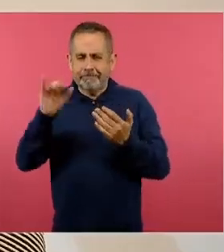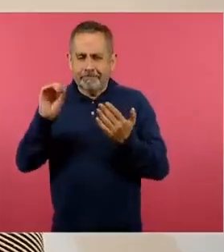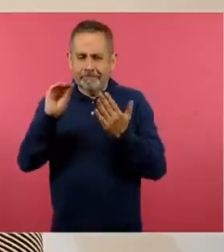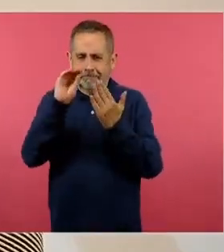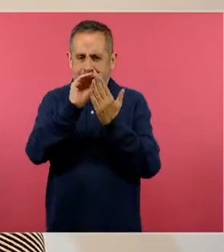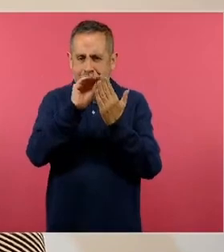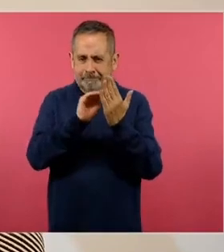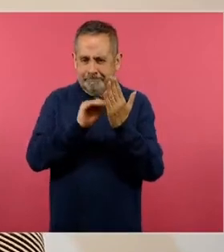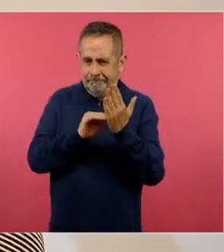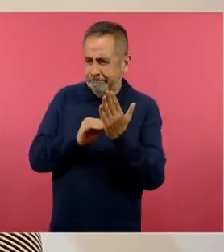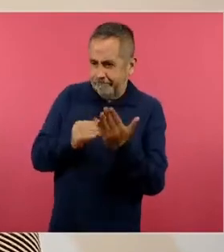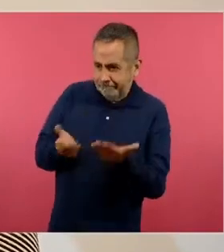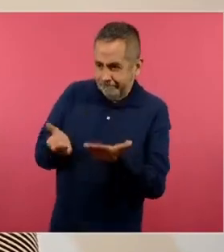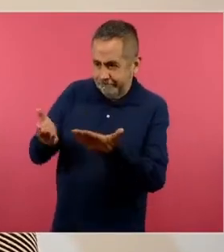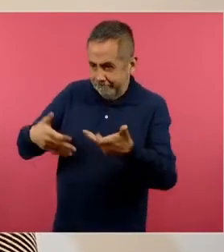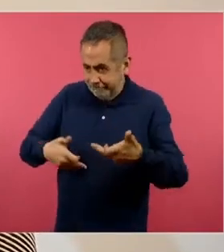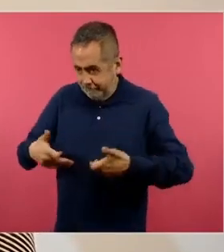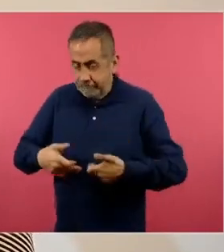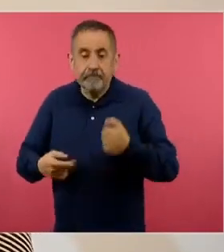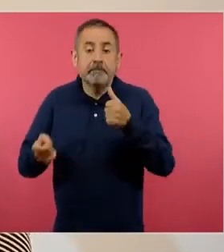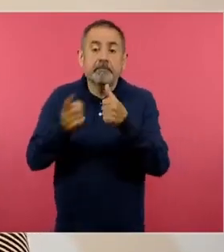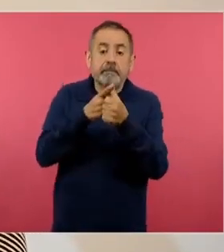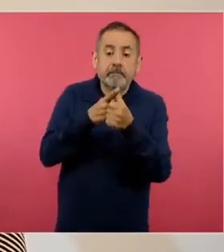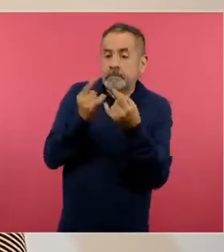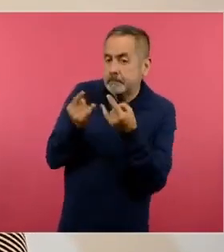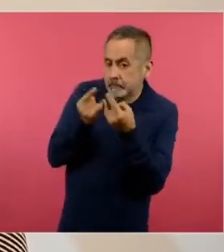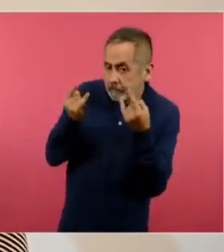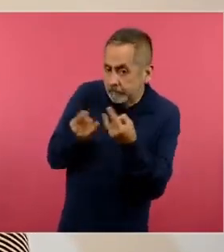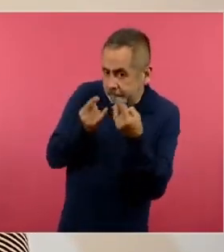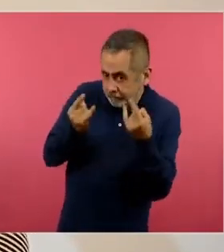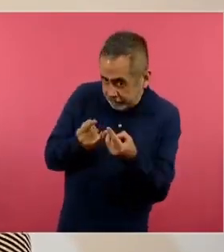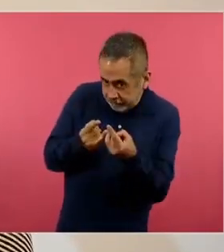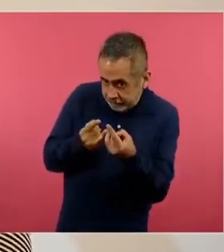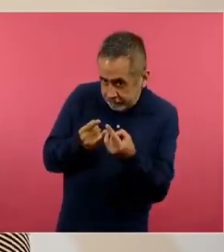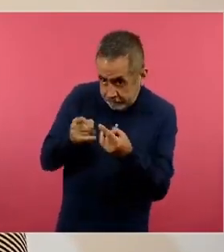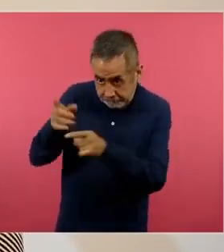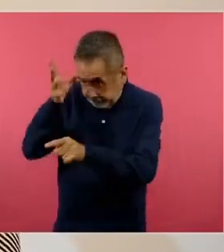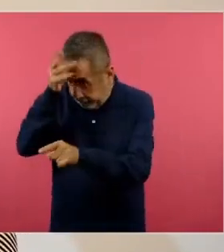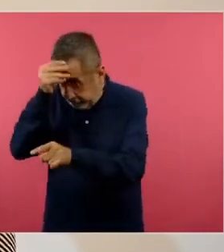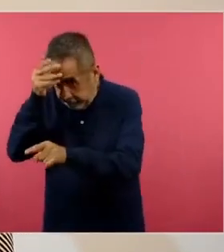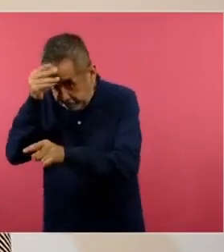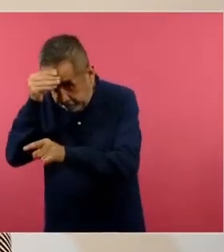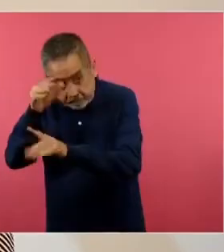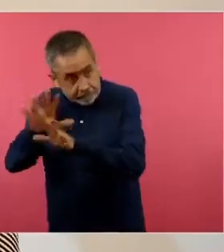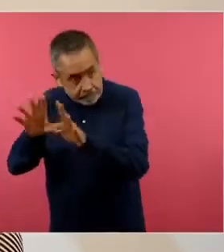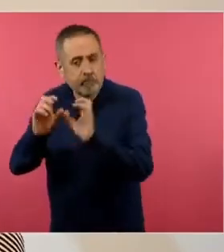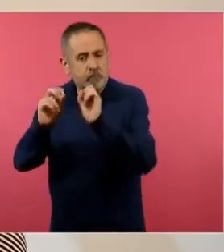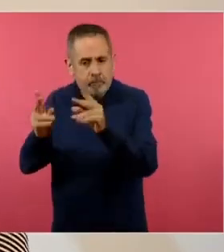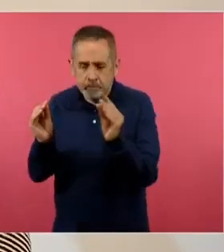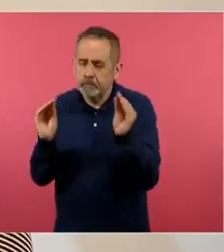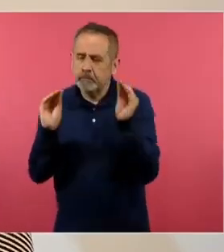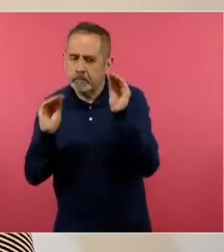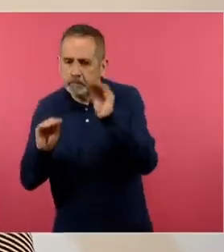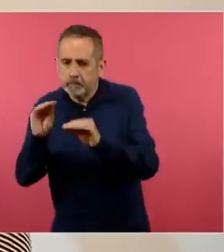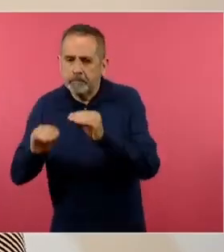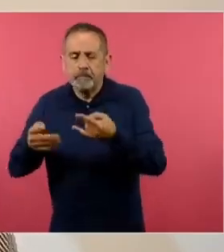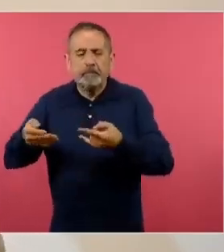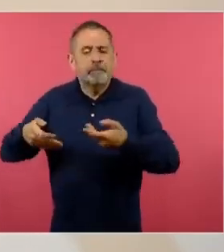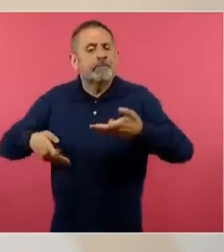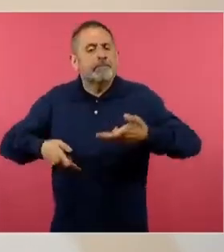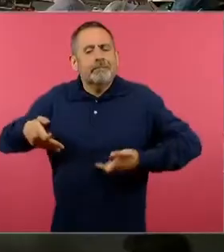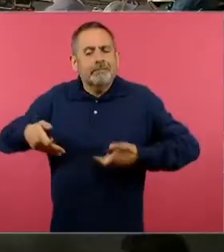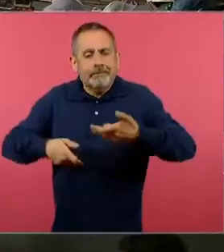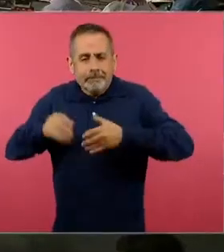narración luego entonces esa narración cómo pasa al plano de un guión teatral en donde entonces entre tercero y cuarto trabajamos este